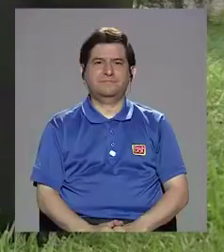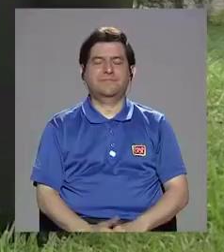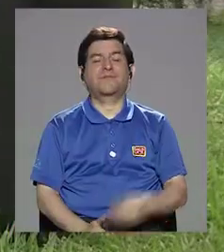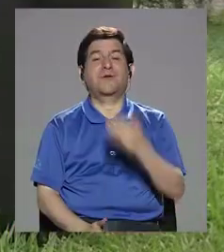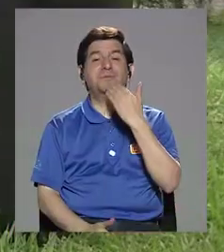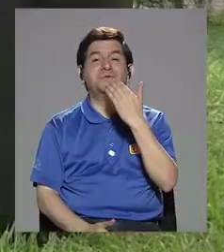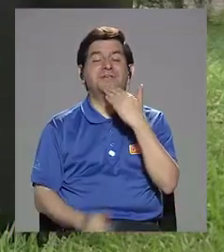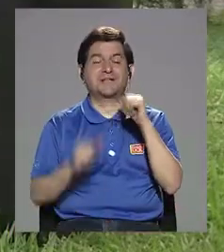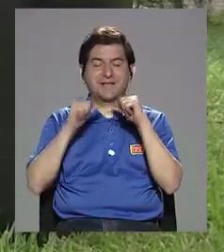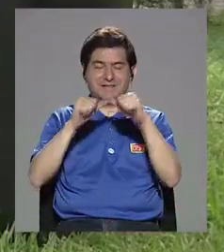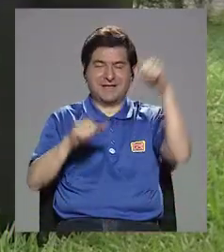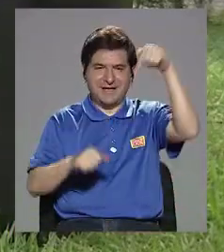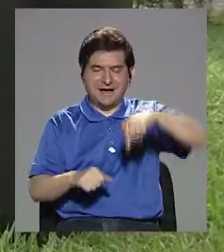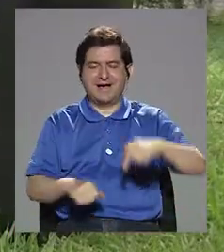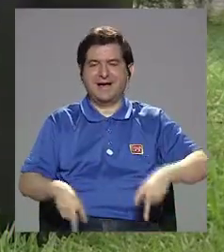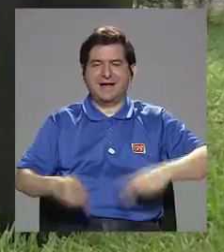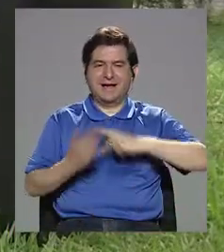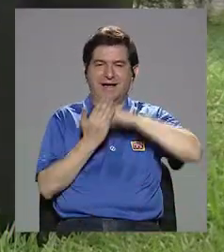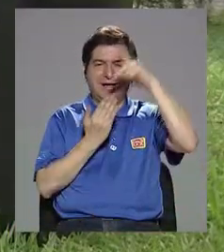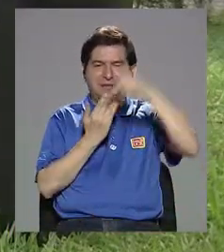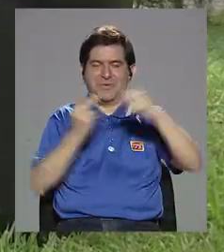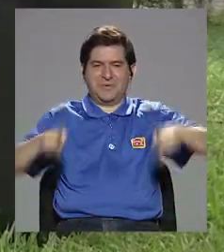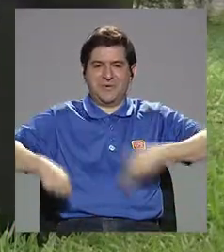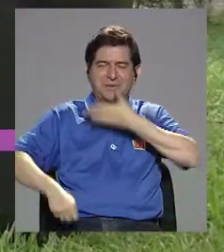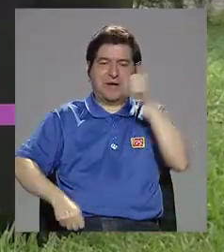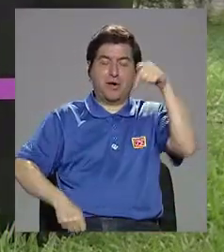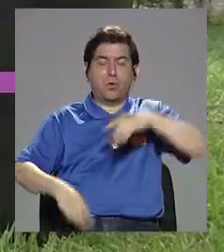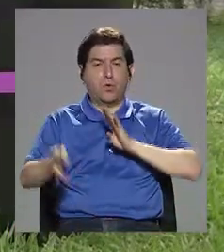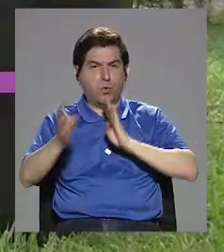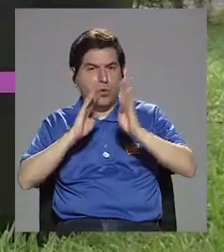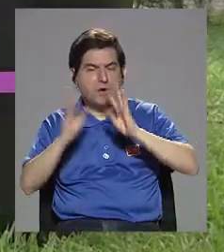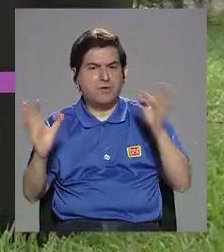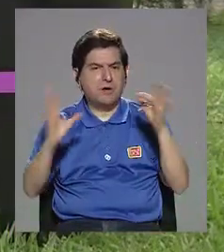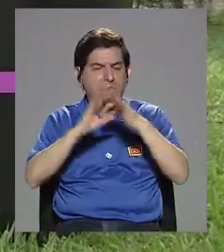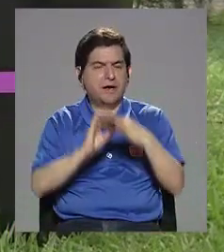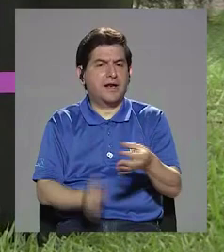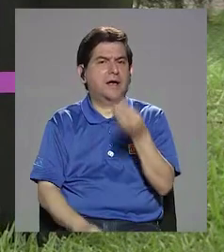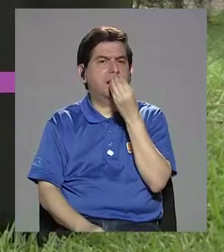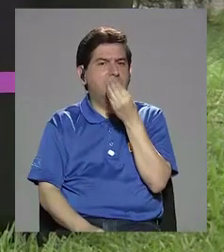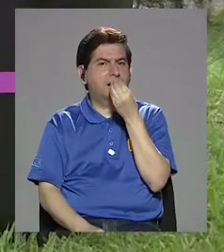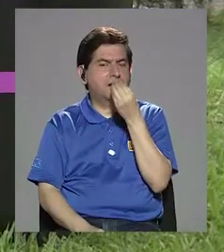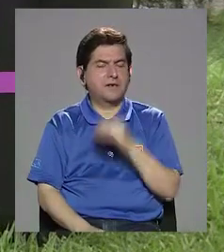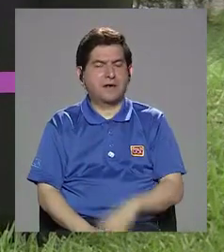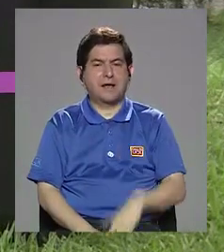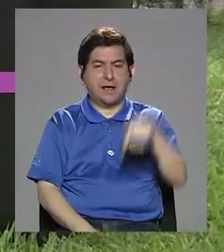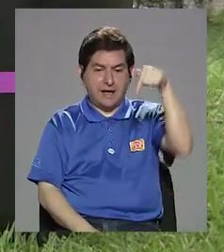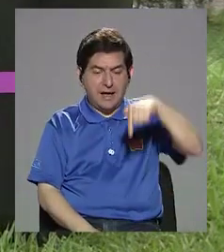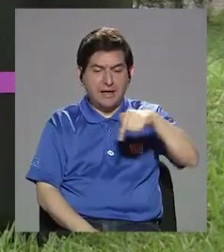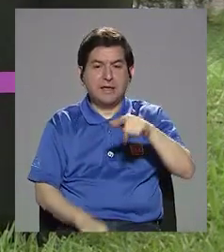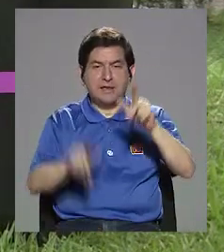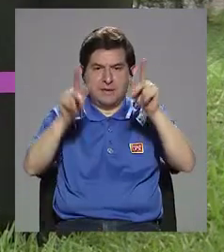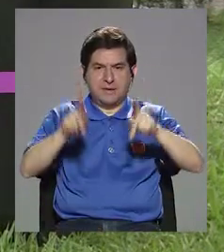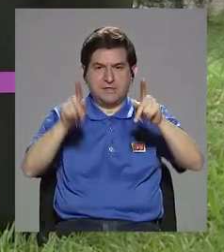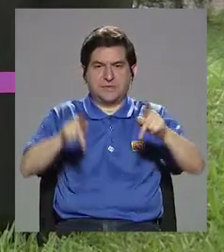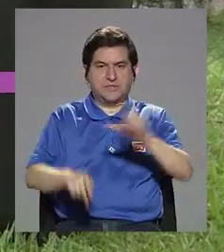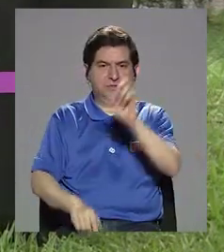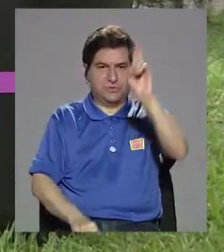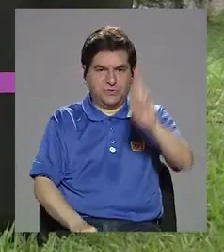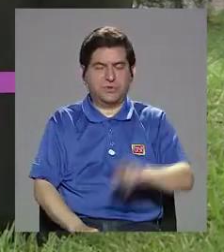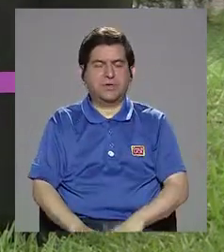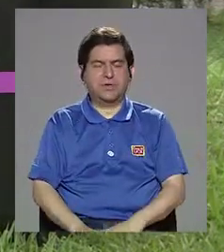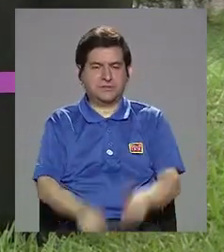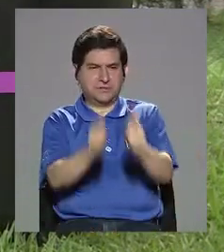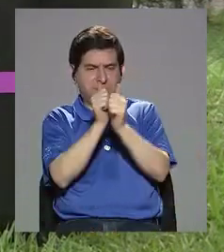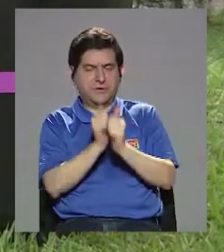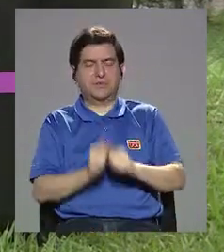Gracias por continuar con nosotros en Vivir Mejor, el día de hoy conversando acerca de la nutrición en el Costa Ricense. Para ello nos acompaña